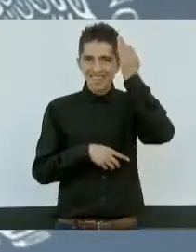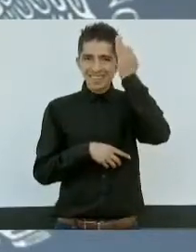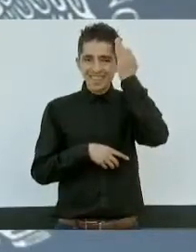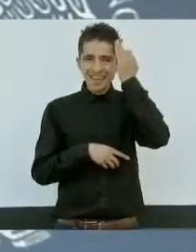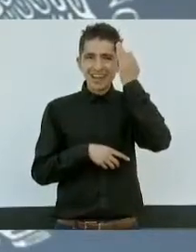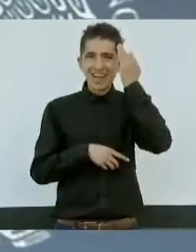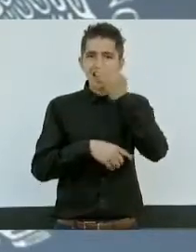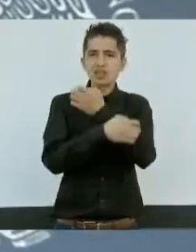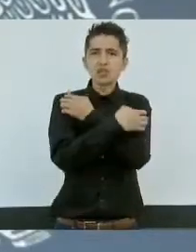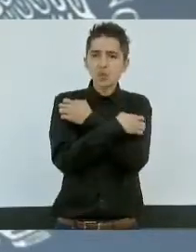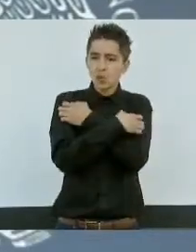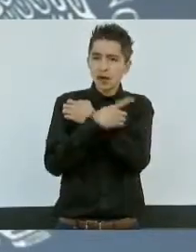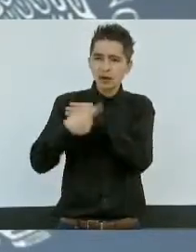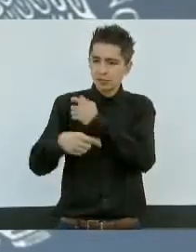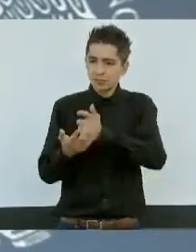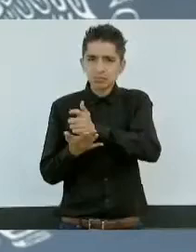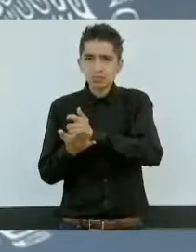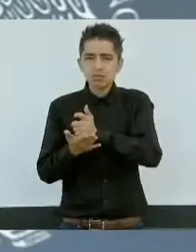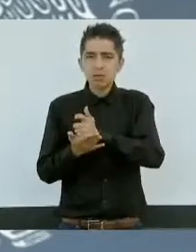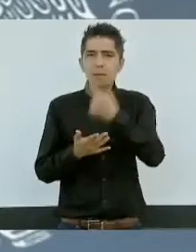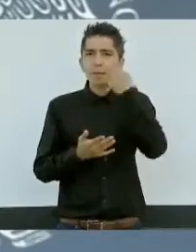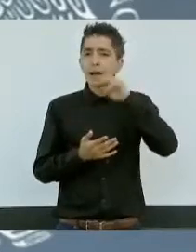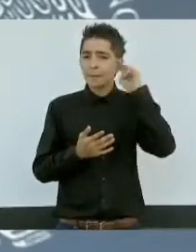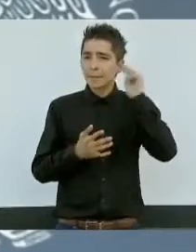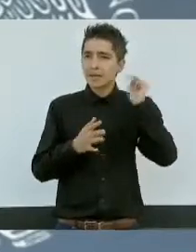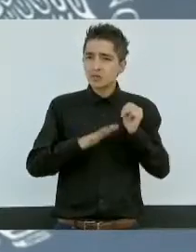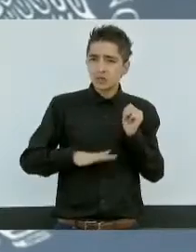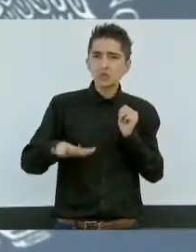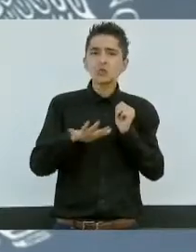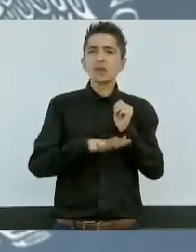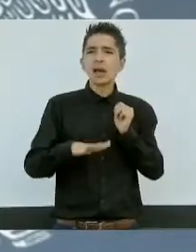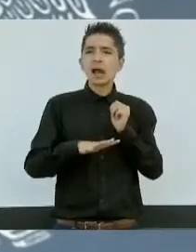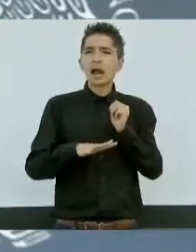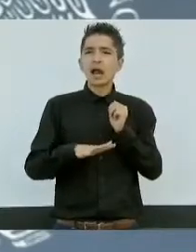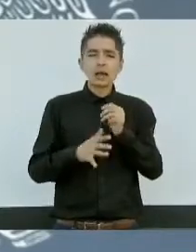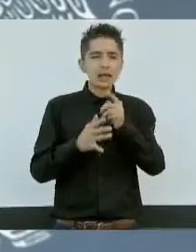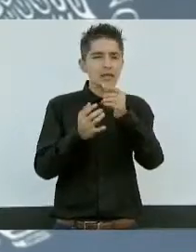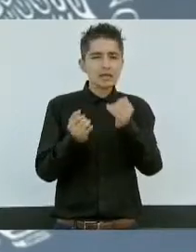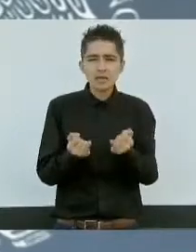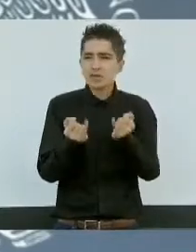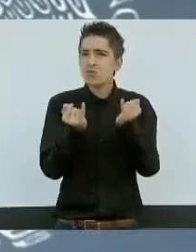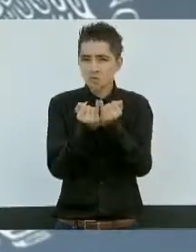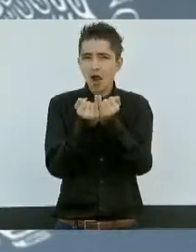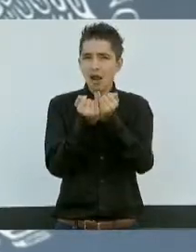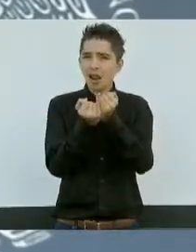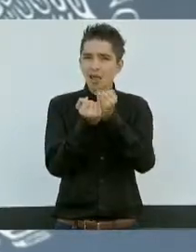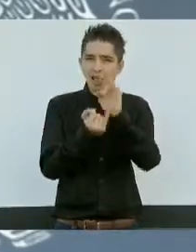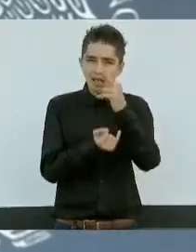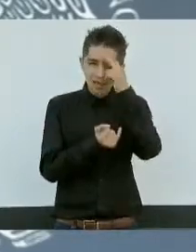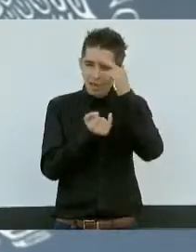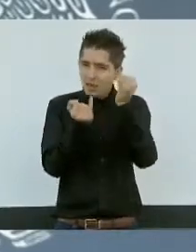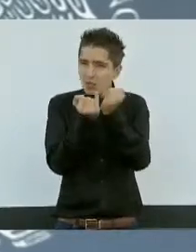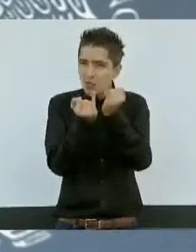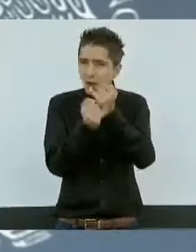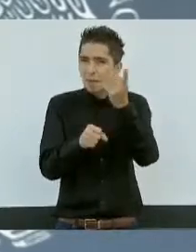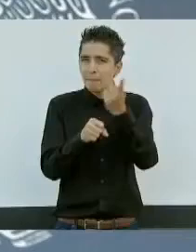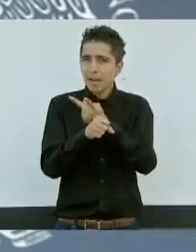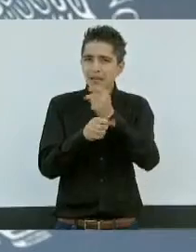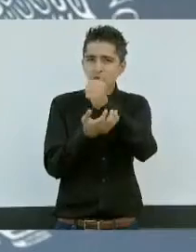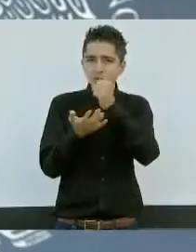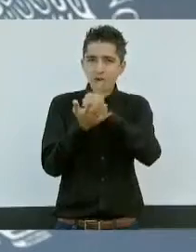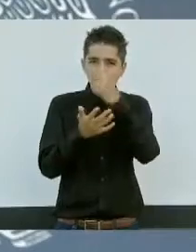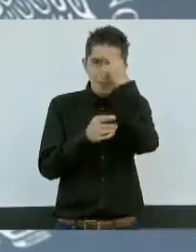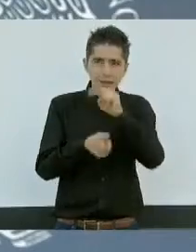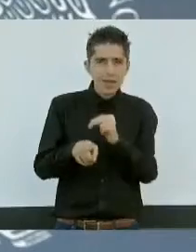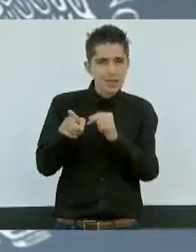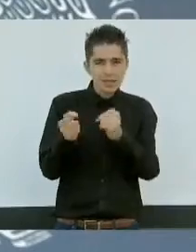y que Michoacán pudiera transitar en algo muy similar como sucede en la Ciudad